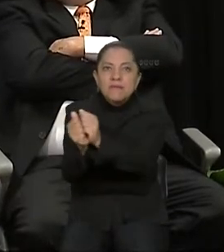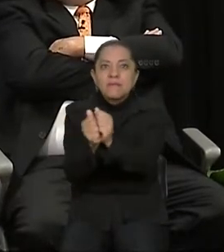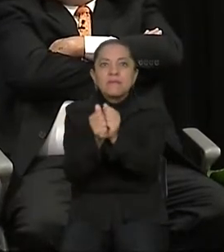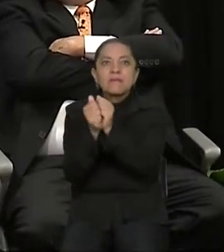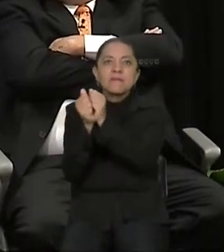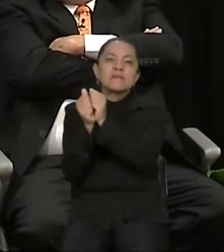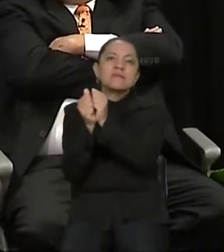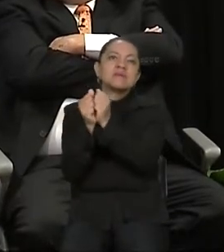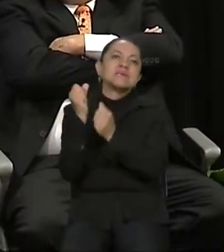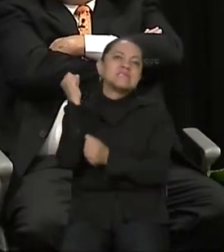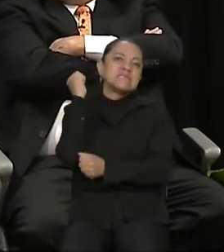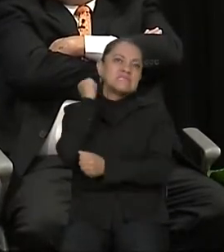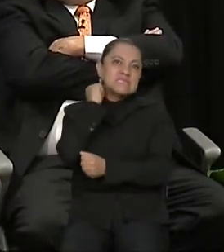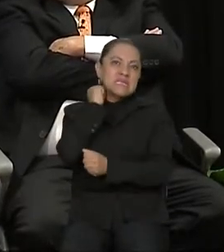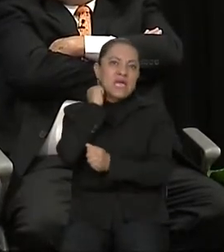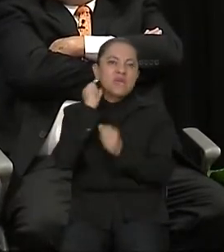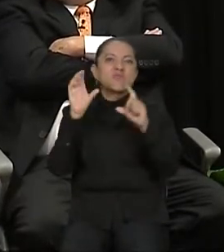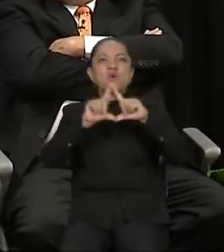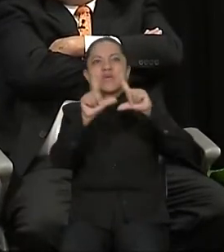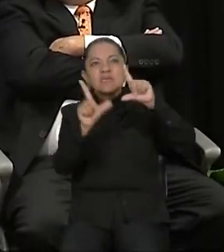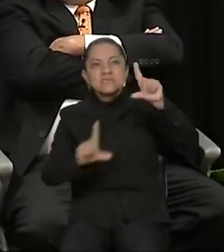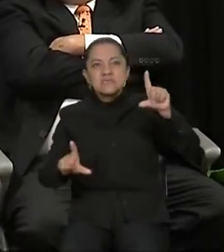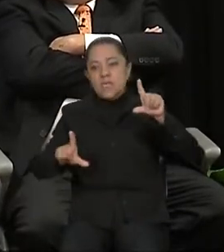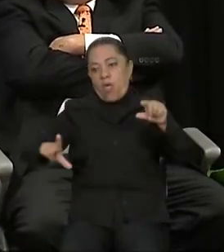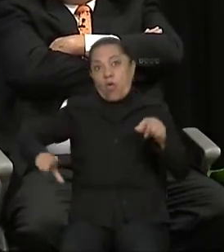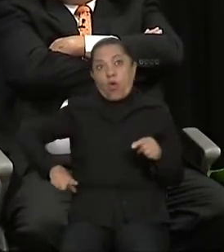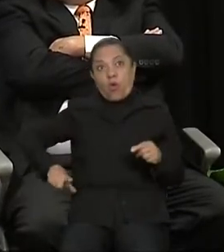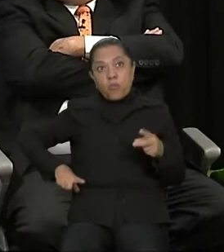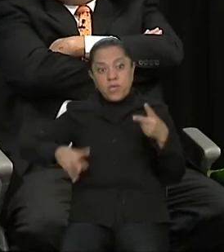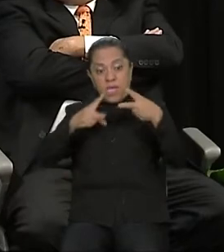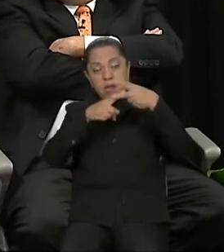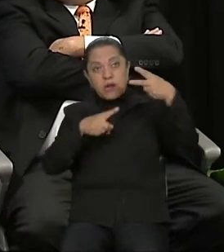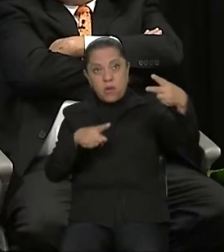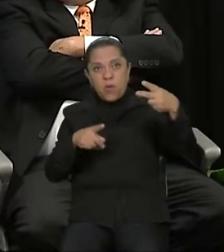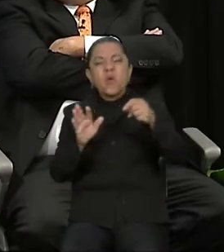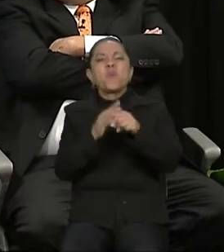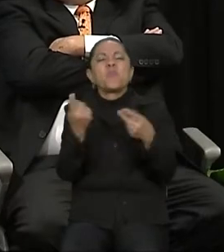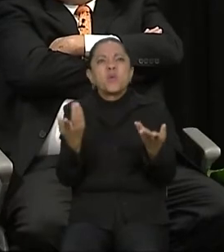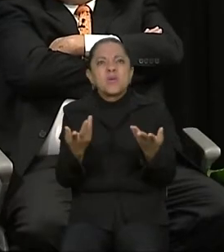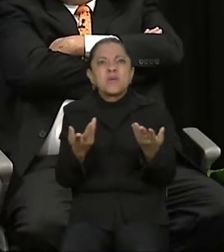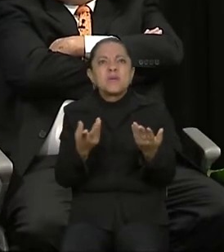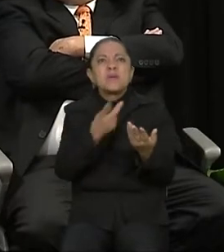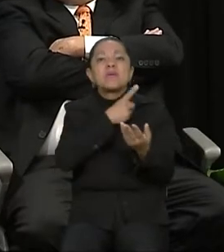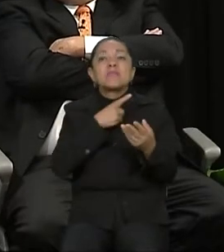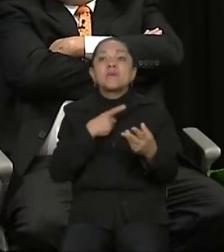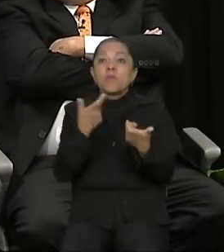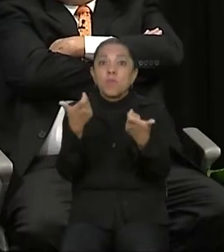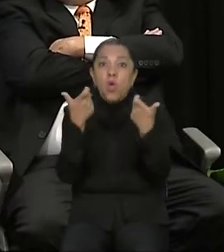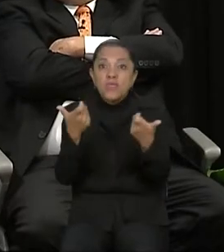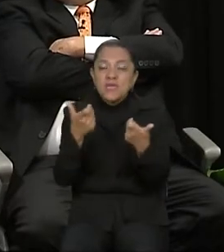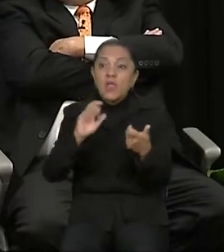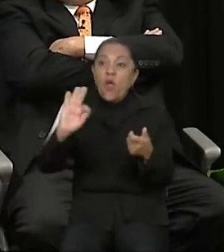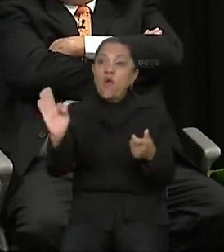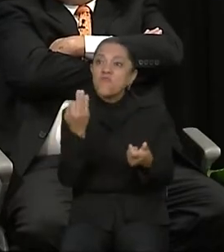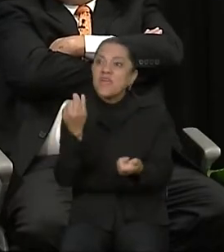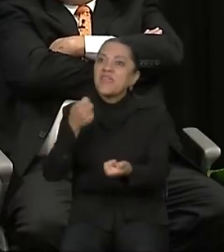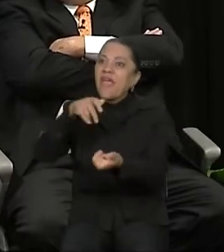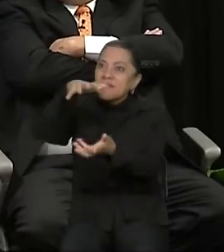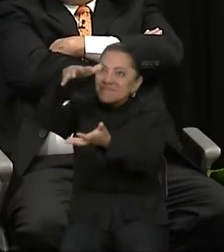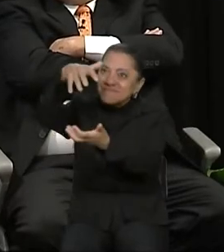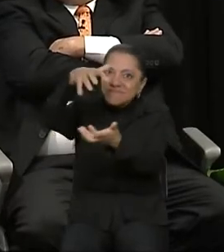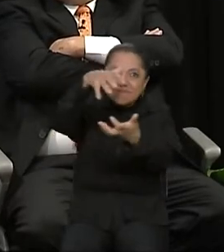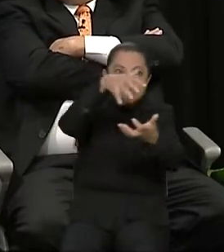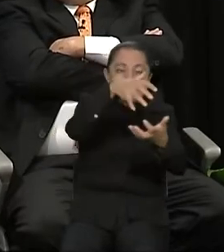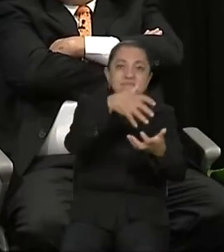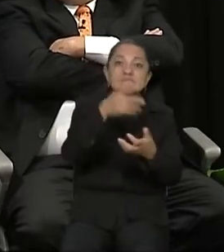República y gobierno. ¿Por qué? Porque tenemos que bajar recursos federales para ayudar a nuestro gobierno y trabajar